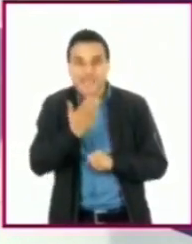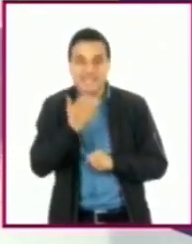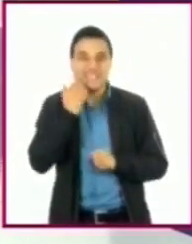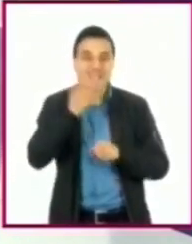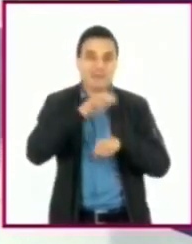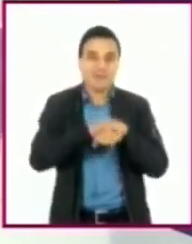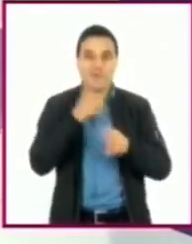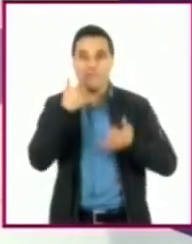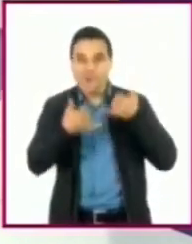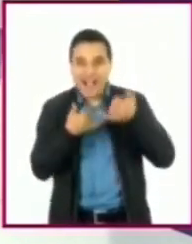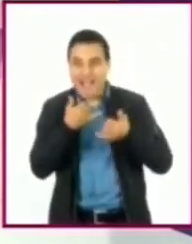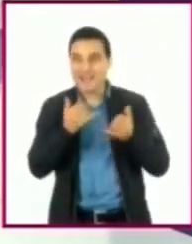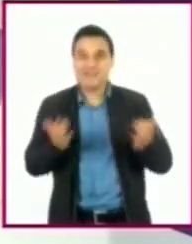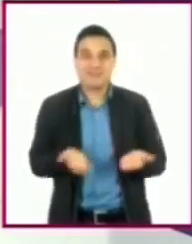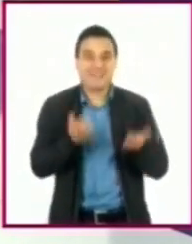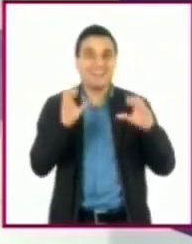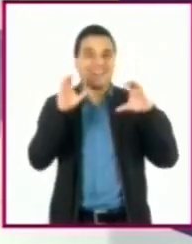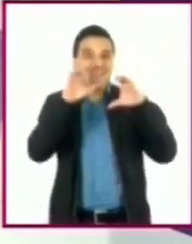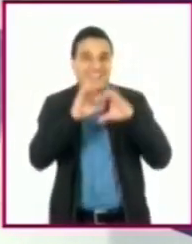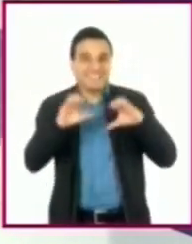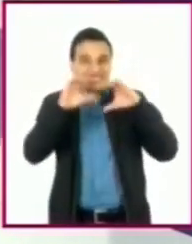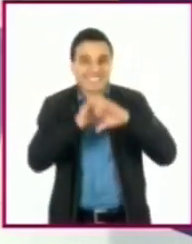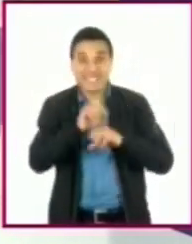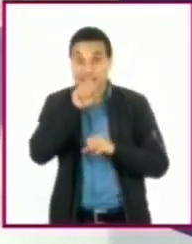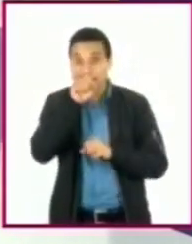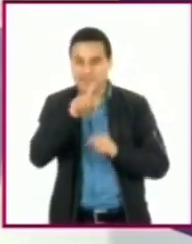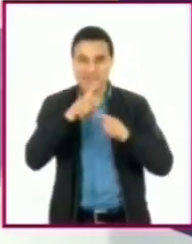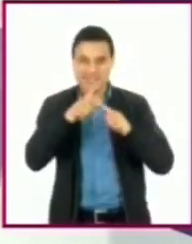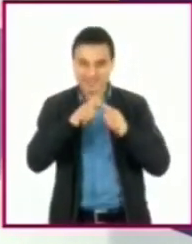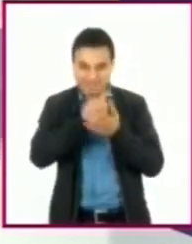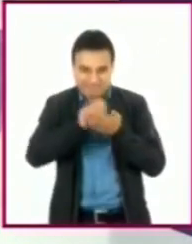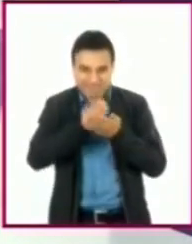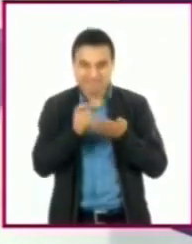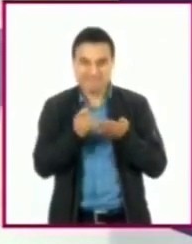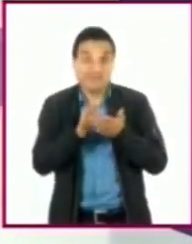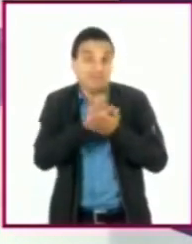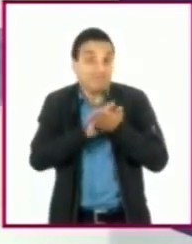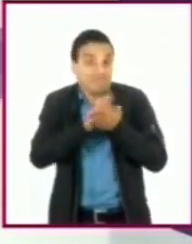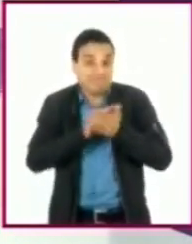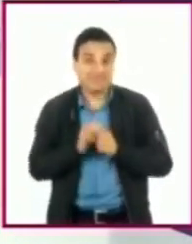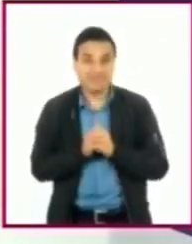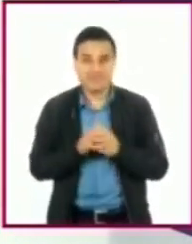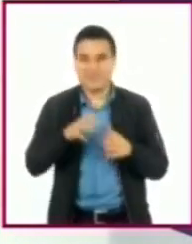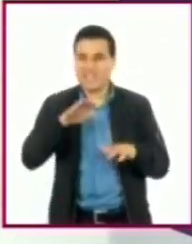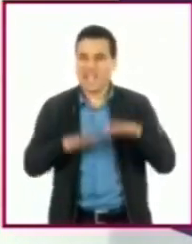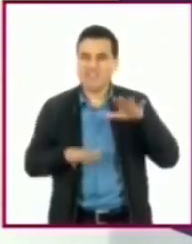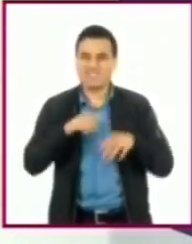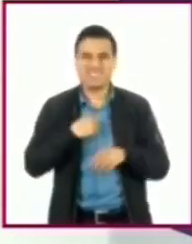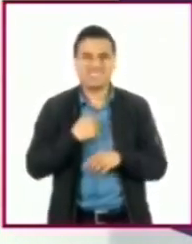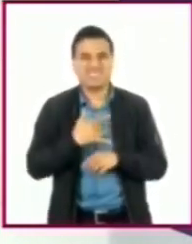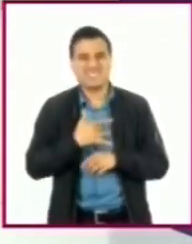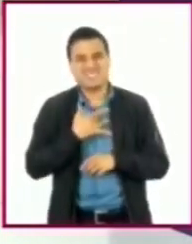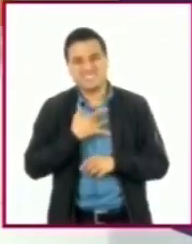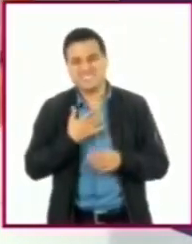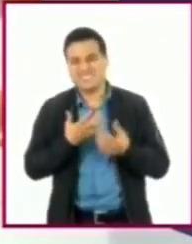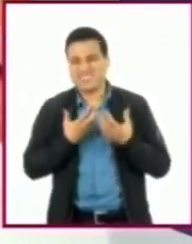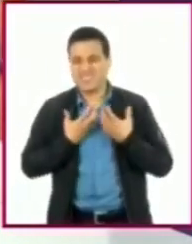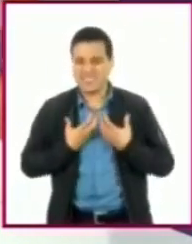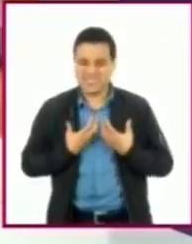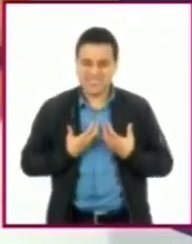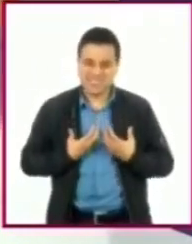bailar, cantar y por qué no, hasta de hacer la tarea y lavar los trastes. Pero hay otros días en que te sientes todo agotado.